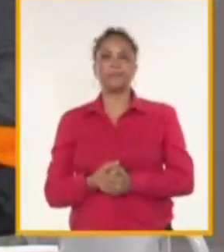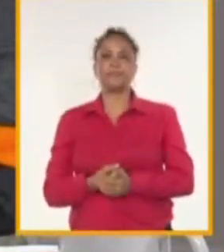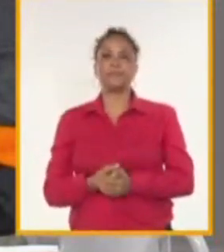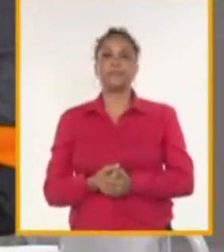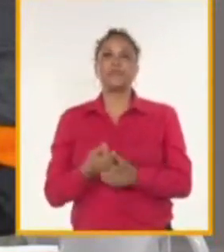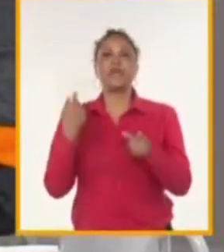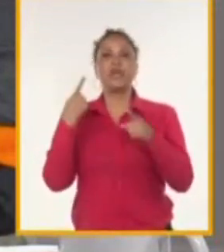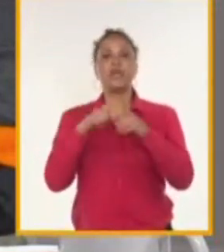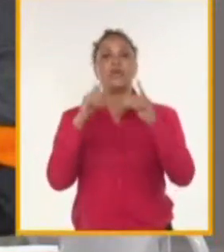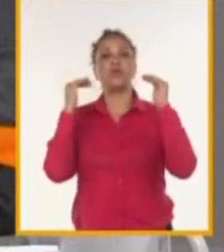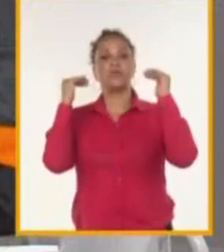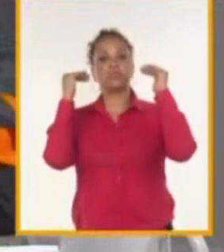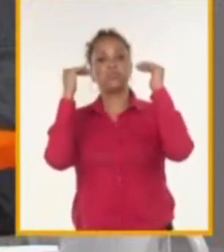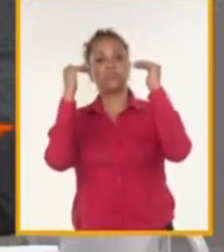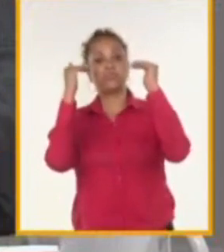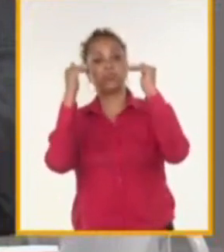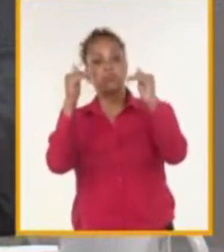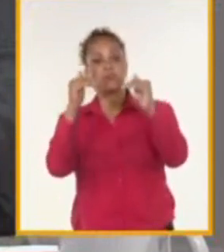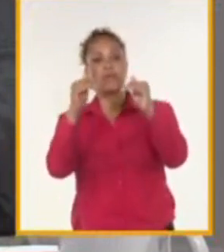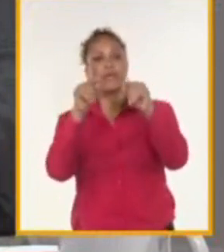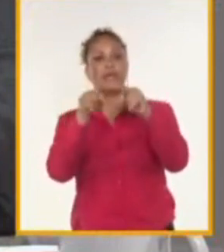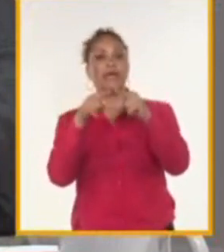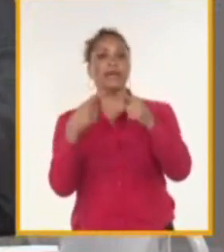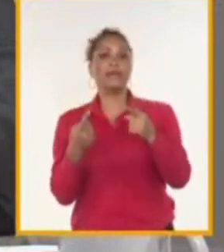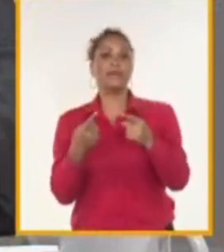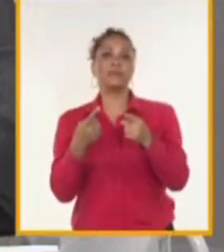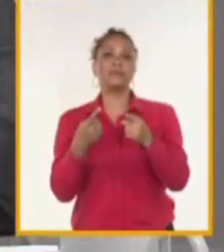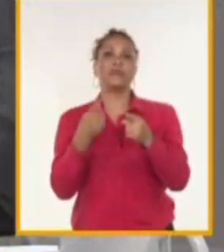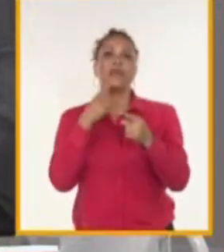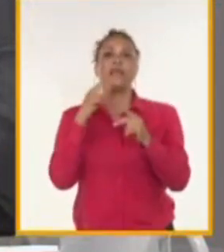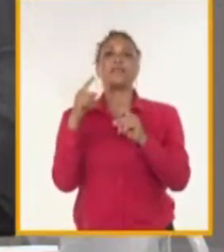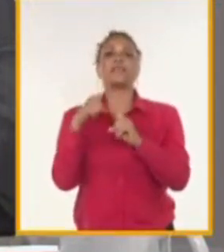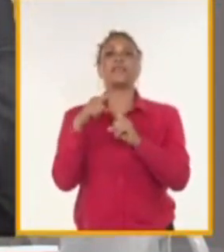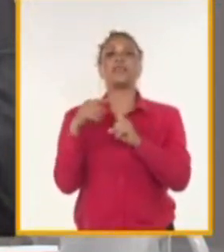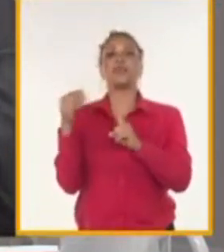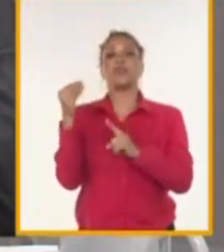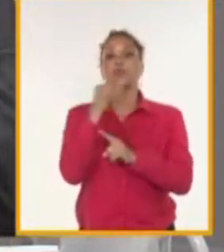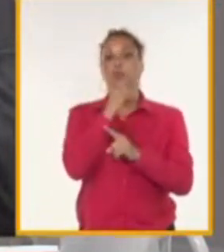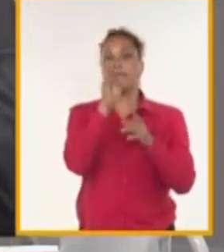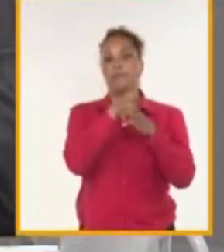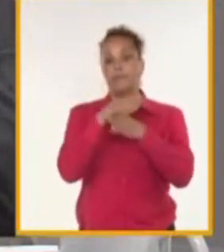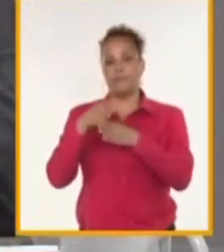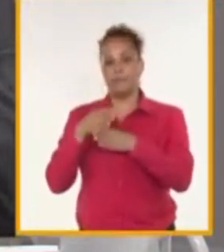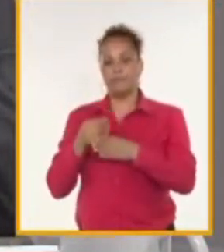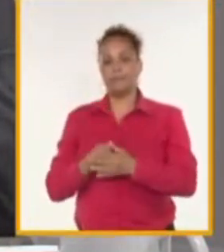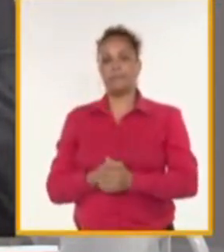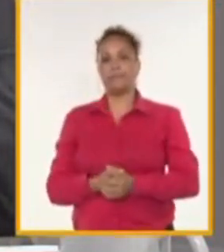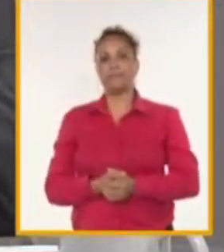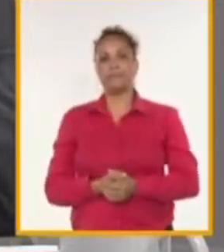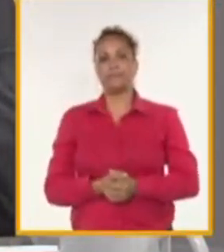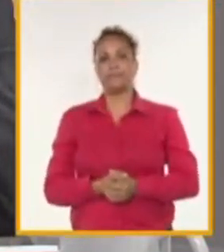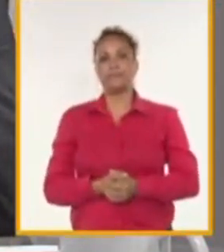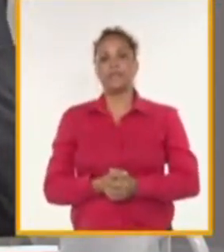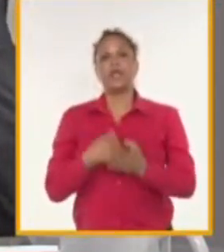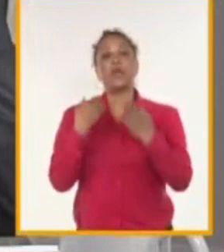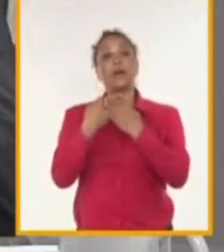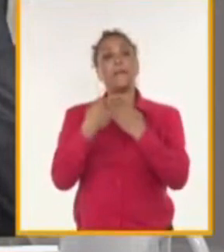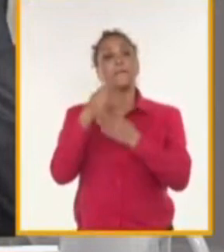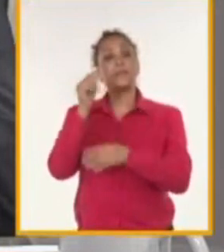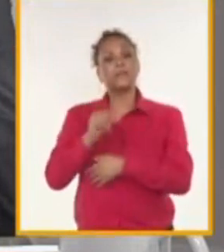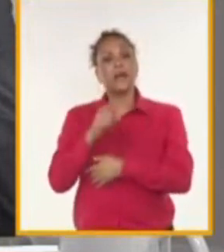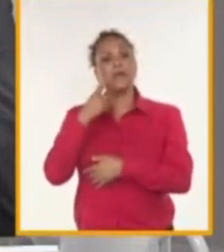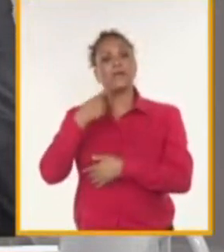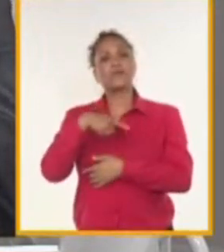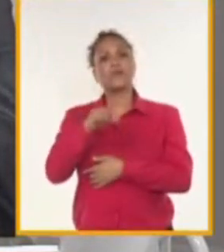que está sobre cubierta es una tecnología rígida, pero también los inversionistas han ido a otros